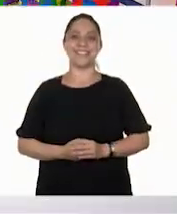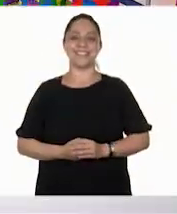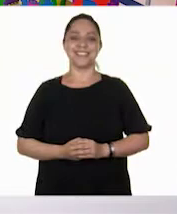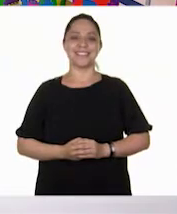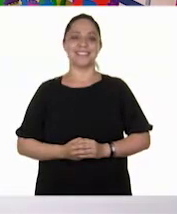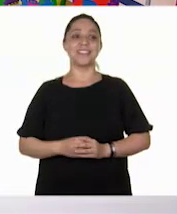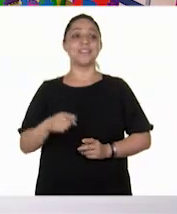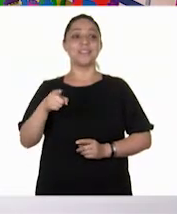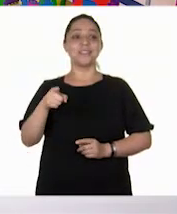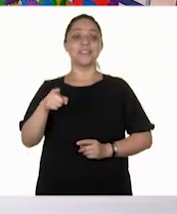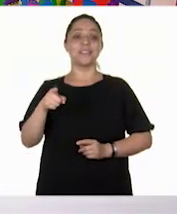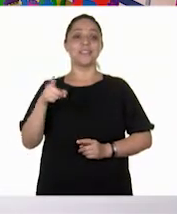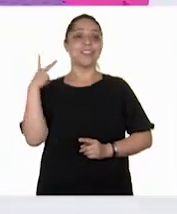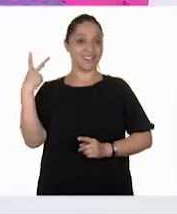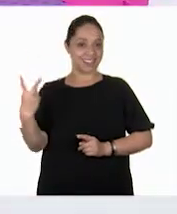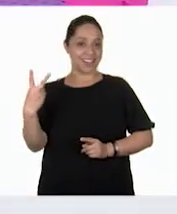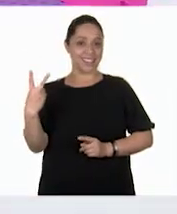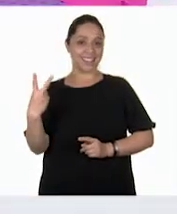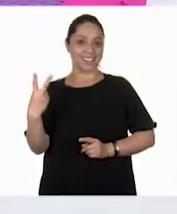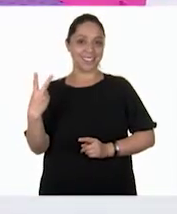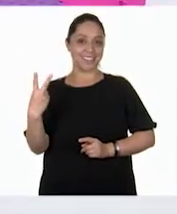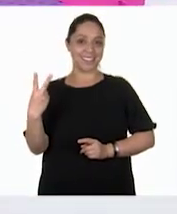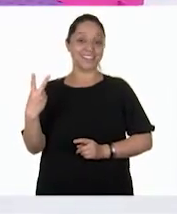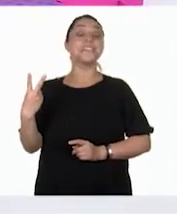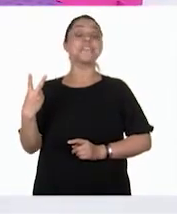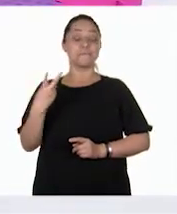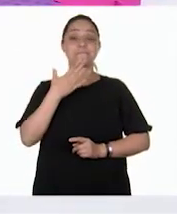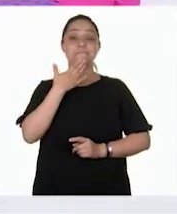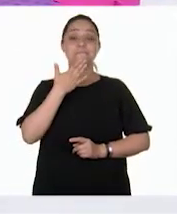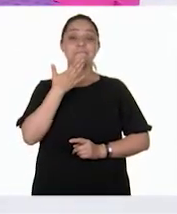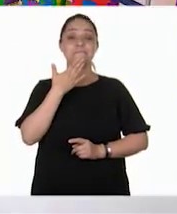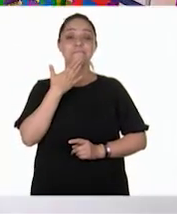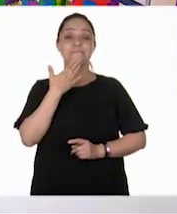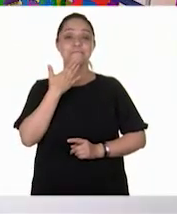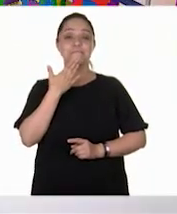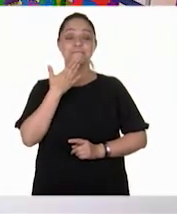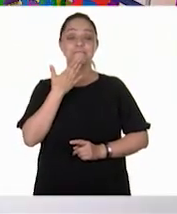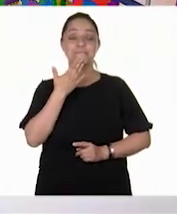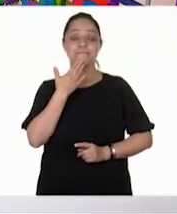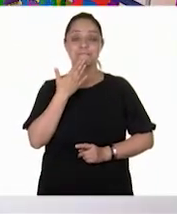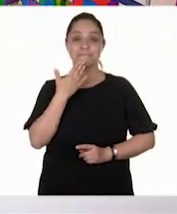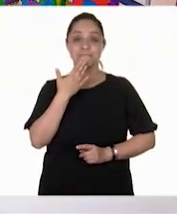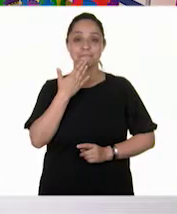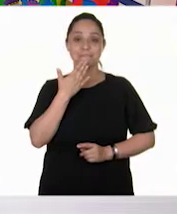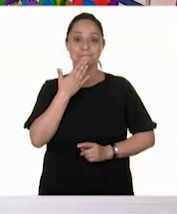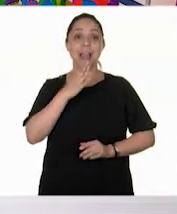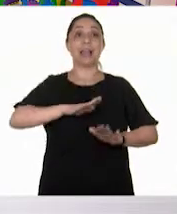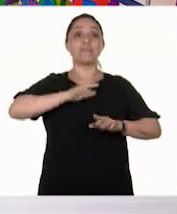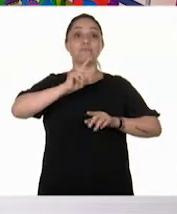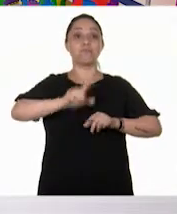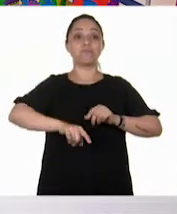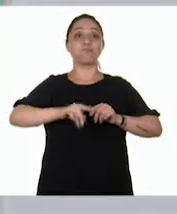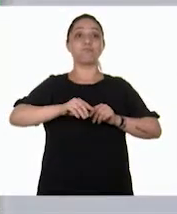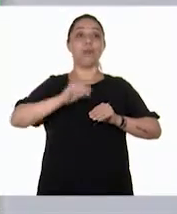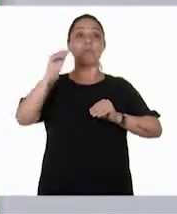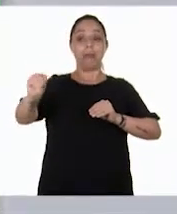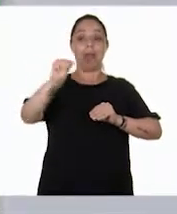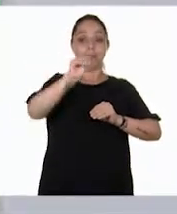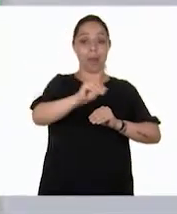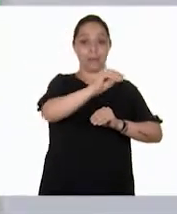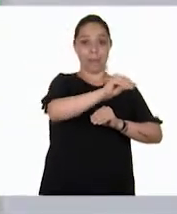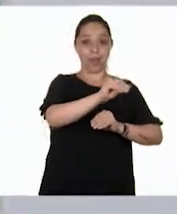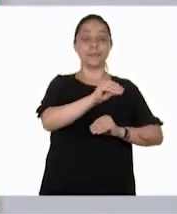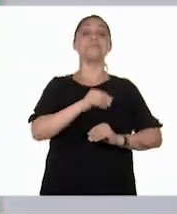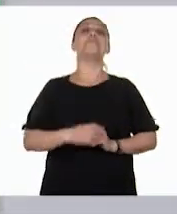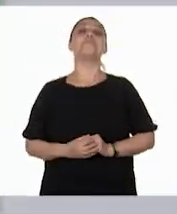Y cayó en el dos. ¡Muy bien! Y volvemos a avanzar. Dos casillas.